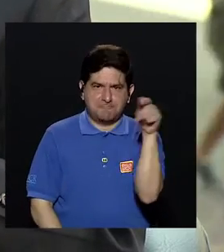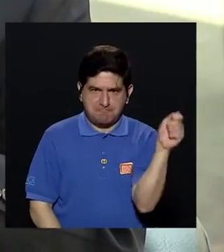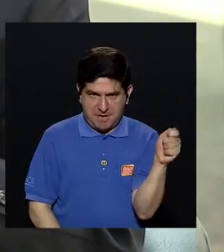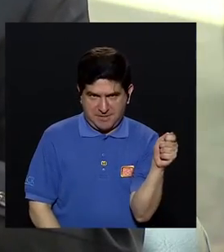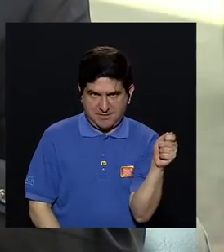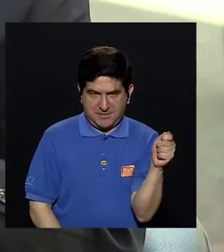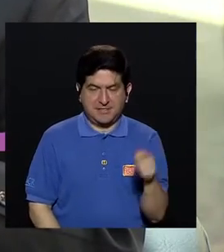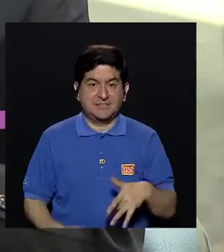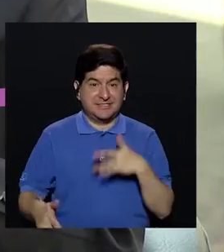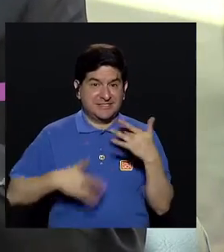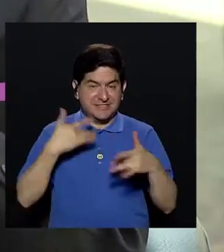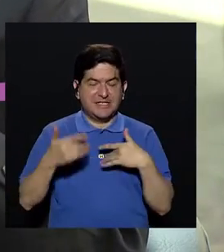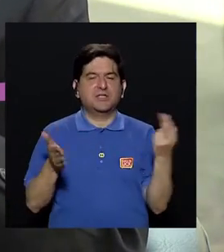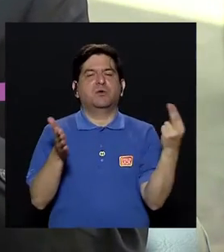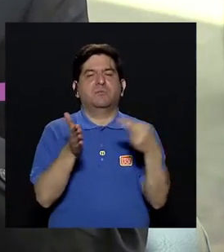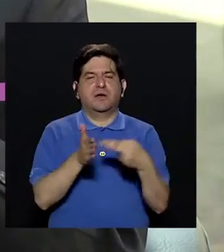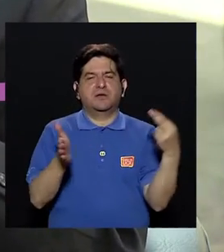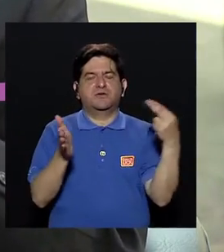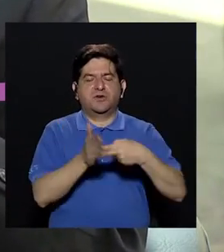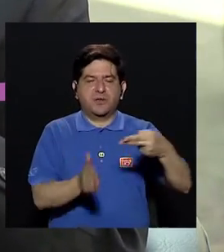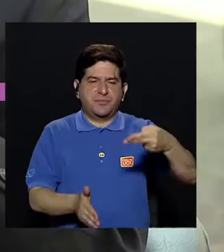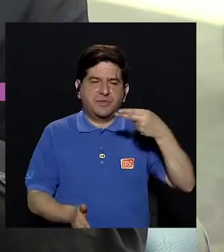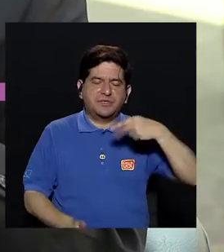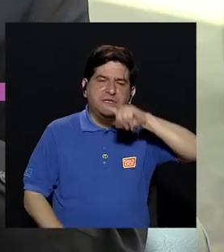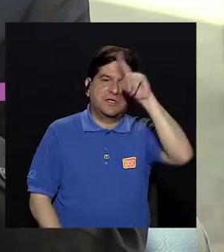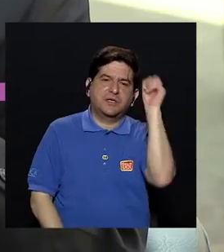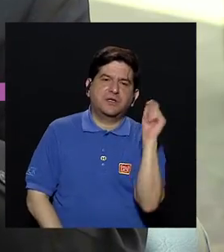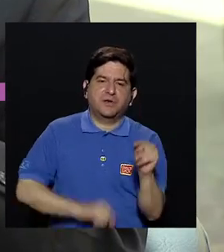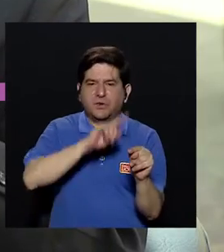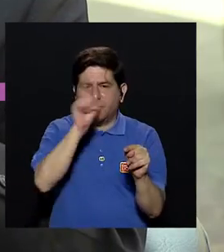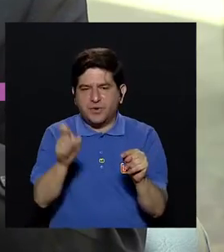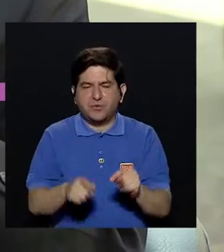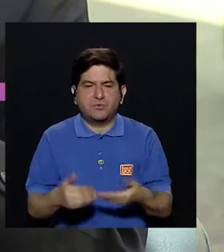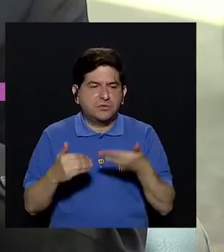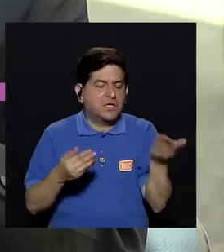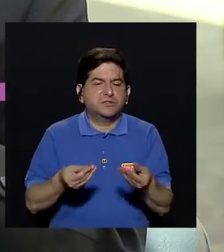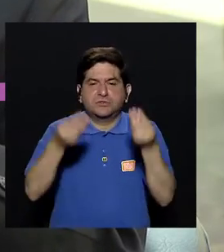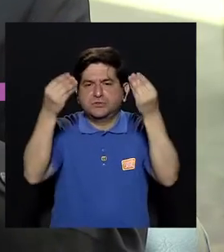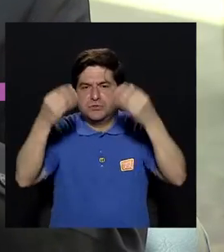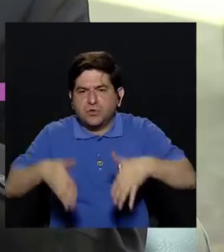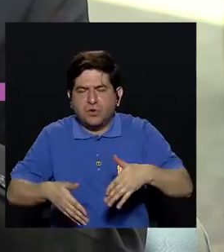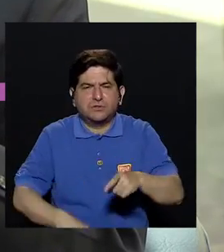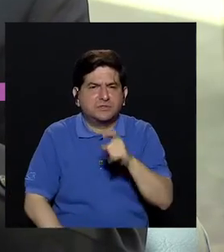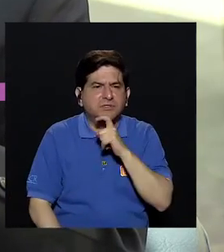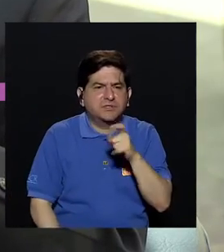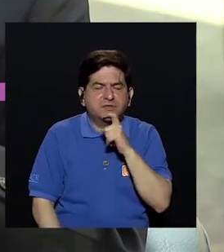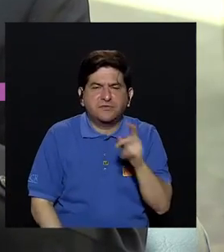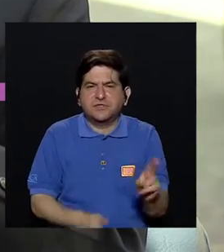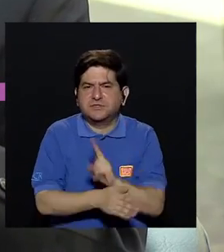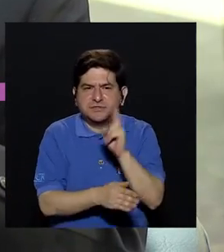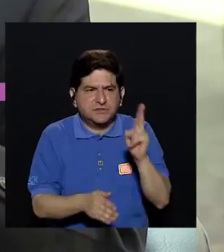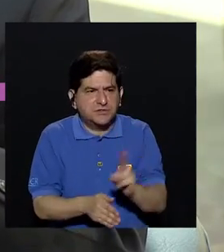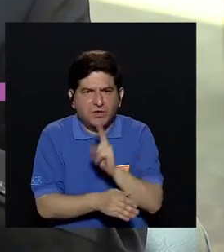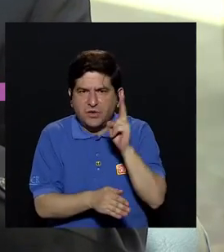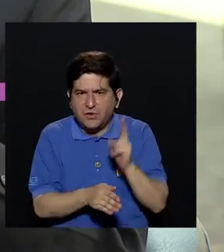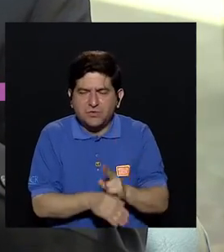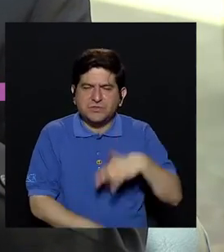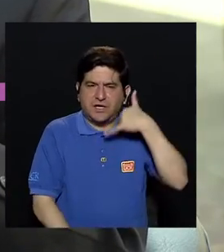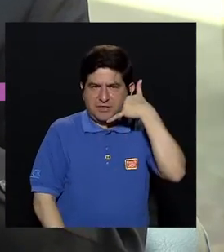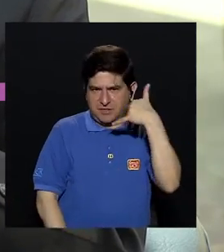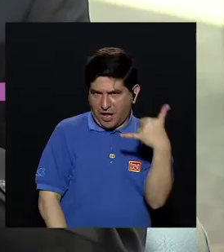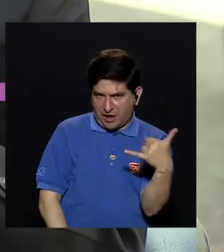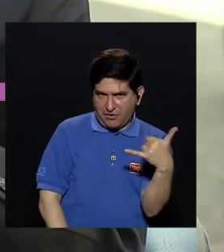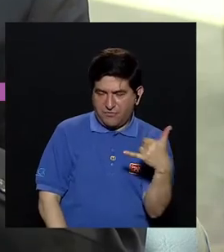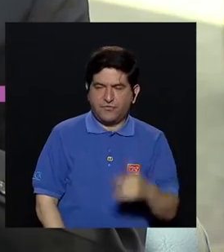seis meses. Síntomas como repetir historias y preguntas, perder objetos, dificultades para usar el